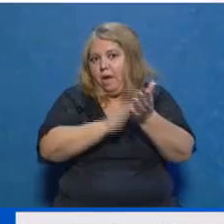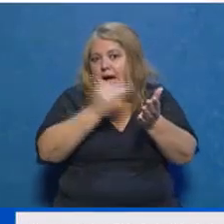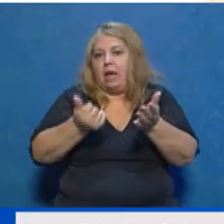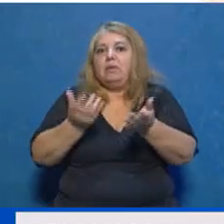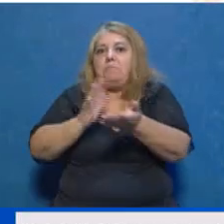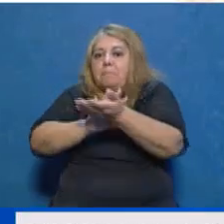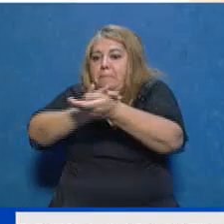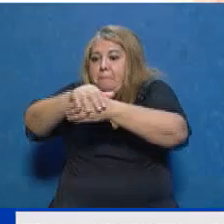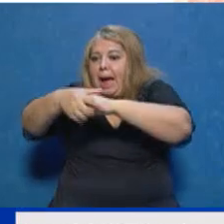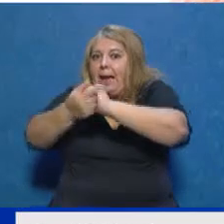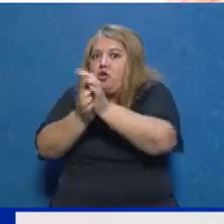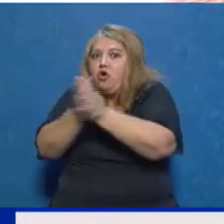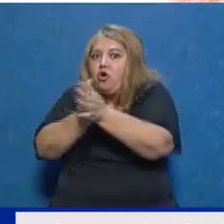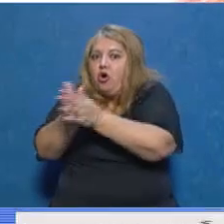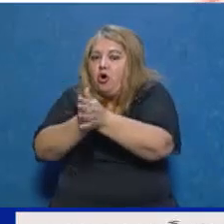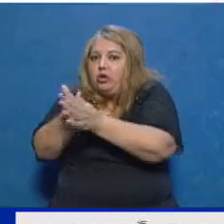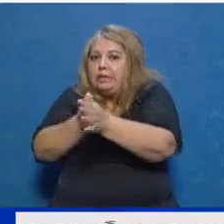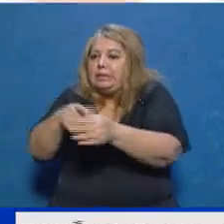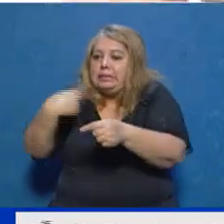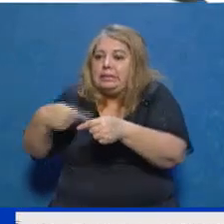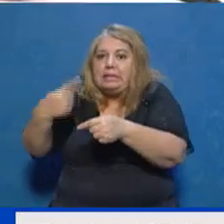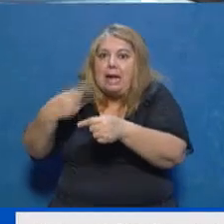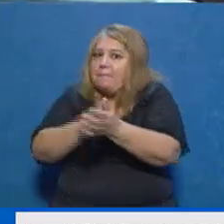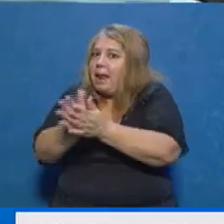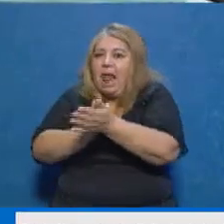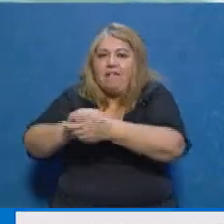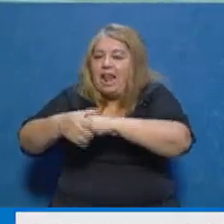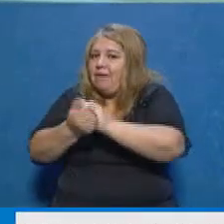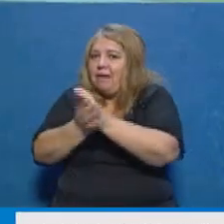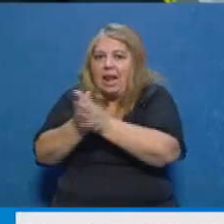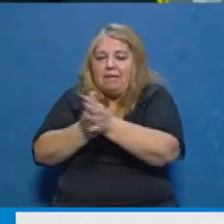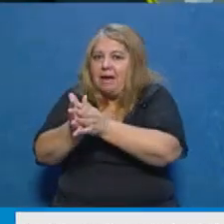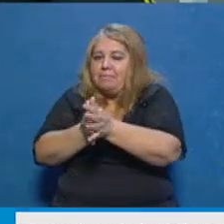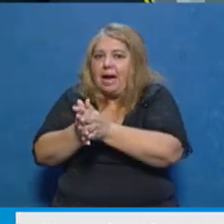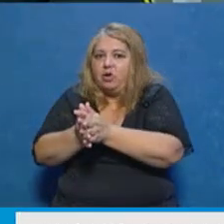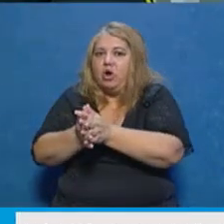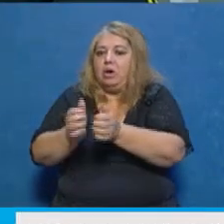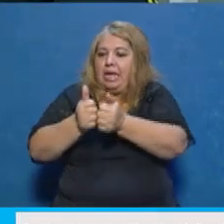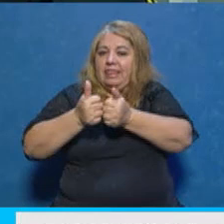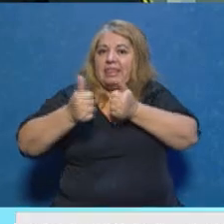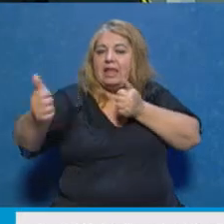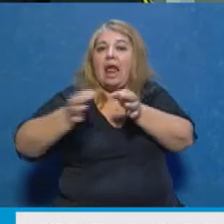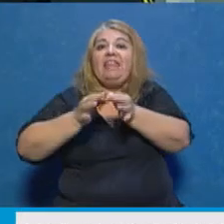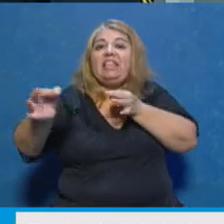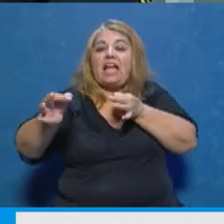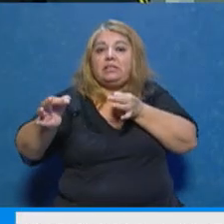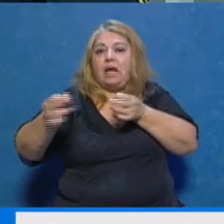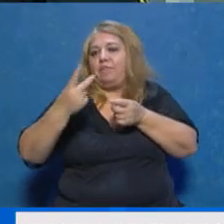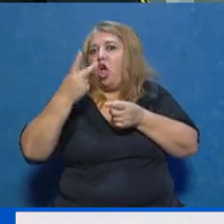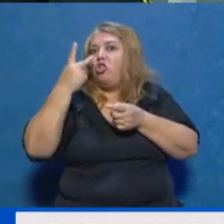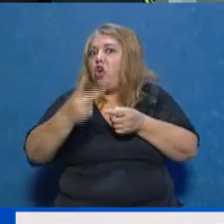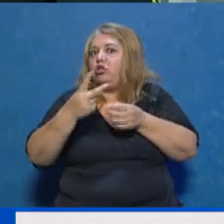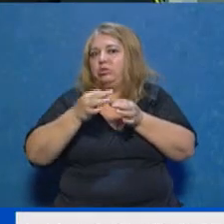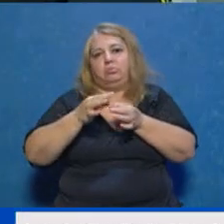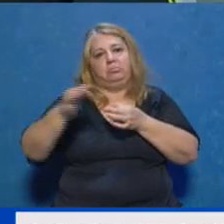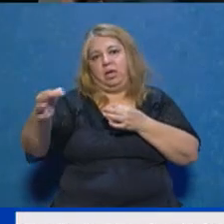el lavado de manos frecuente y estar a una distancia de unos dos metros o algo así